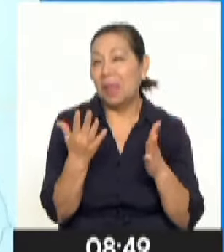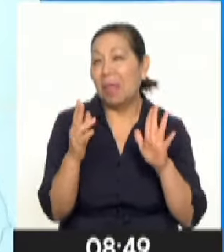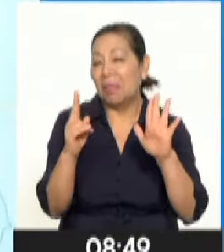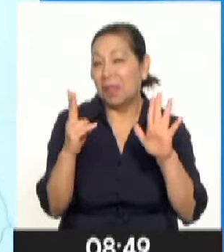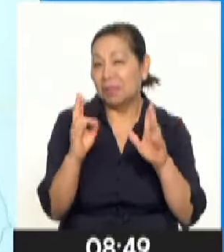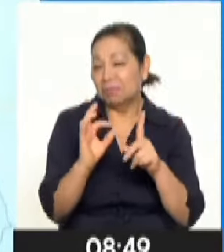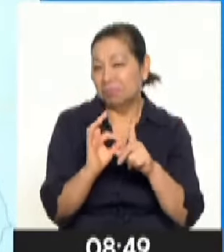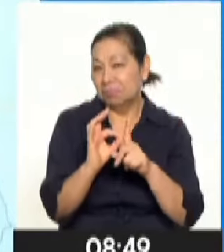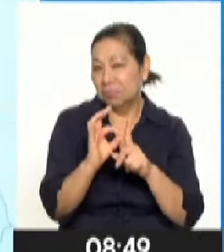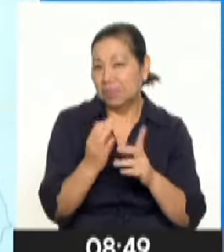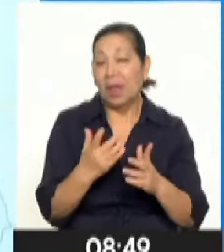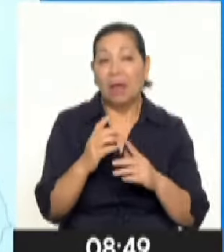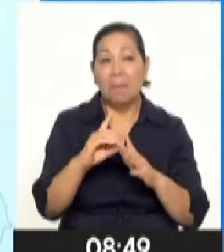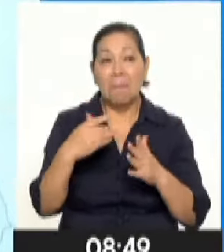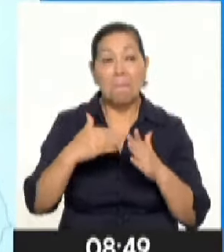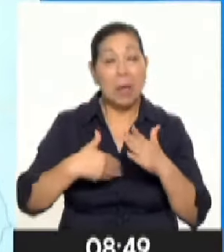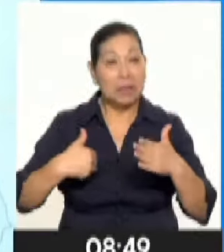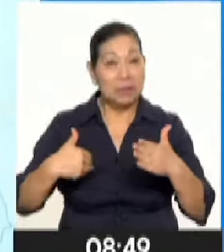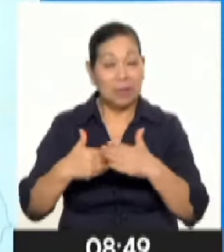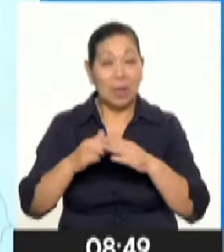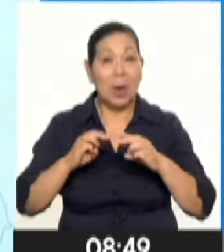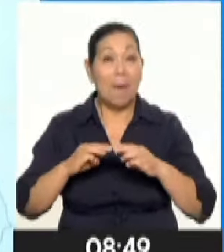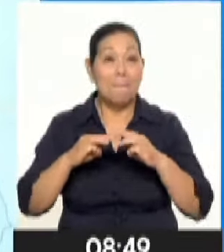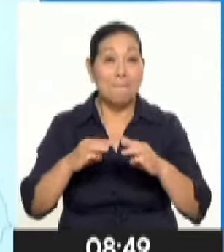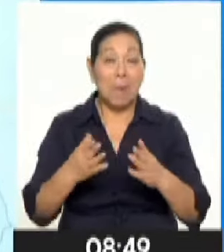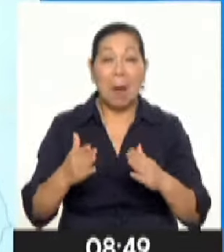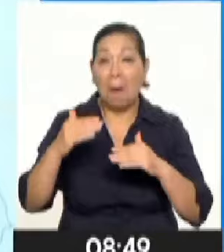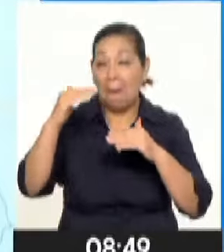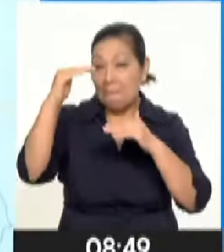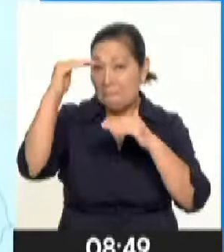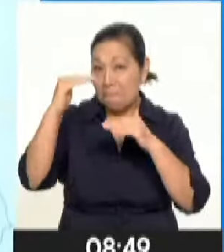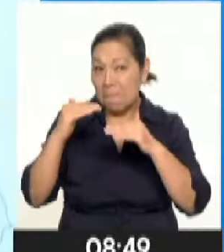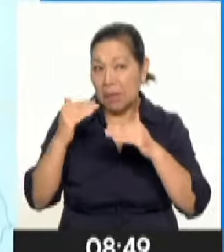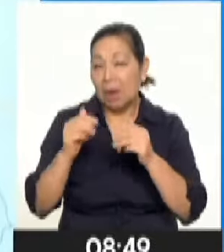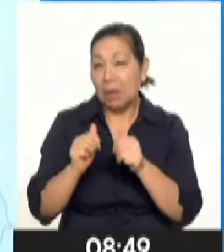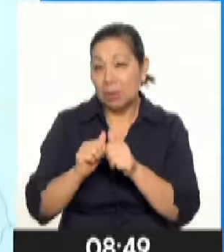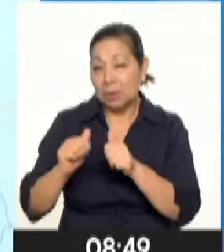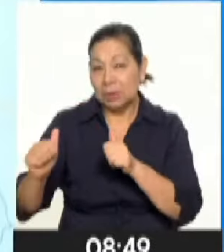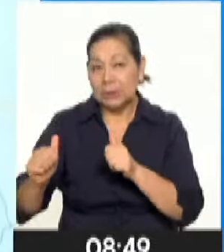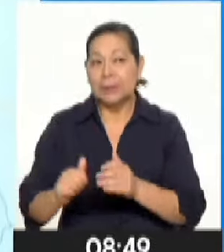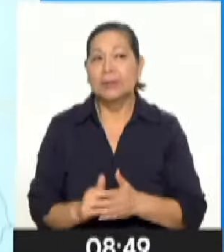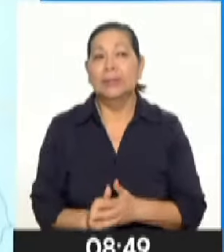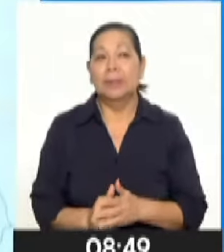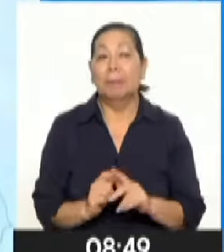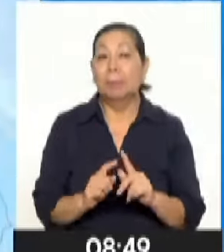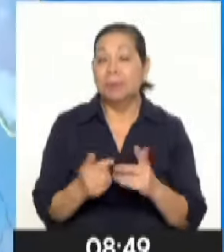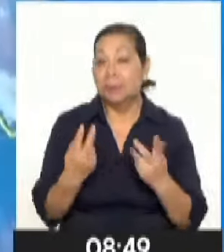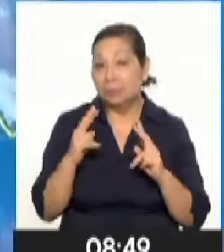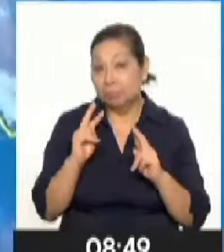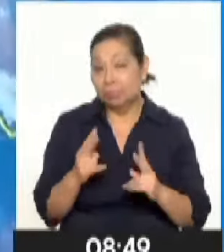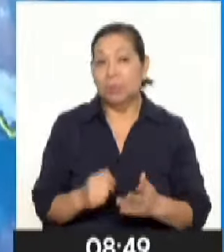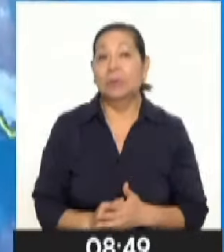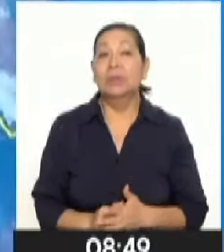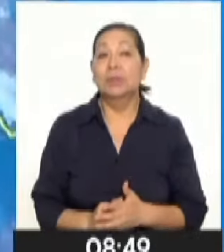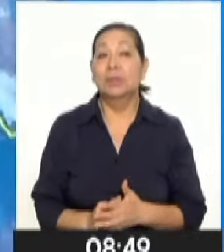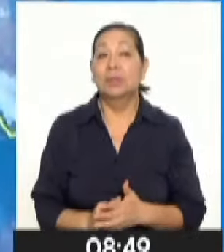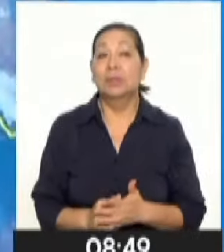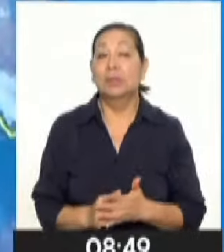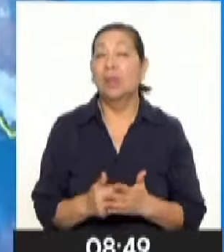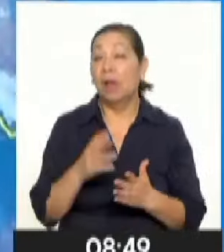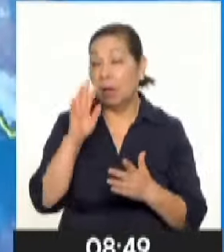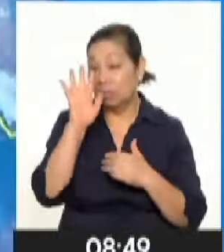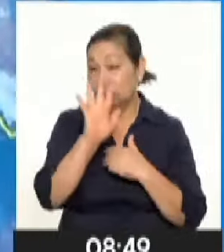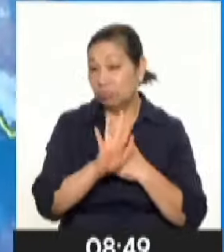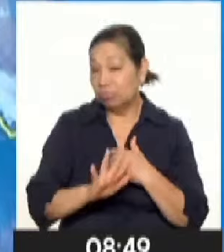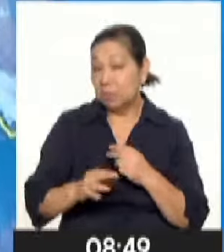17 grados en los distritos más cercanos al mar y esta disminuye mientras más nos alejamos del mismo. Ahora vamos a unas condiciones a nivel